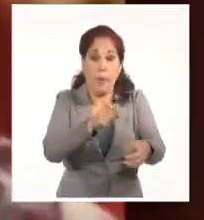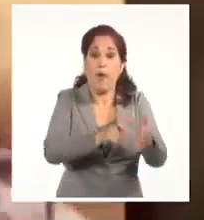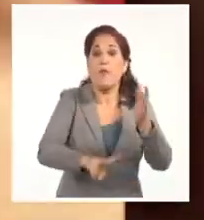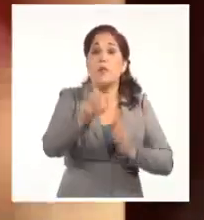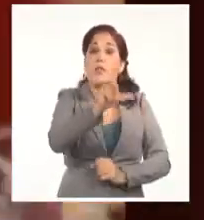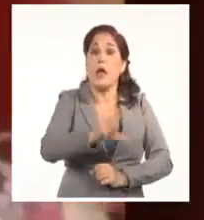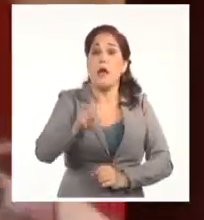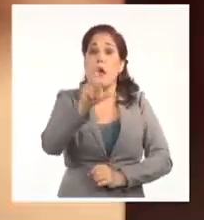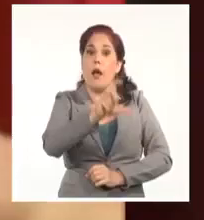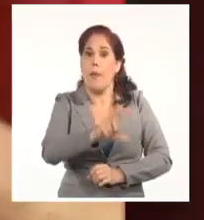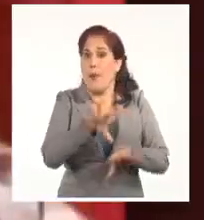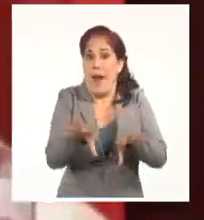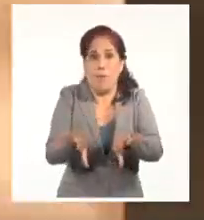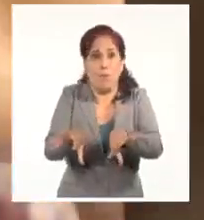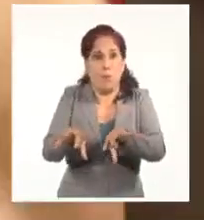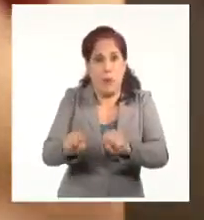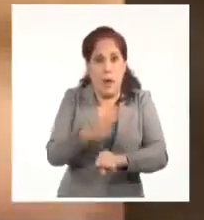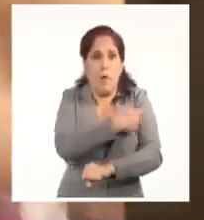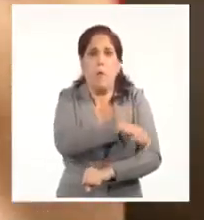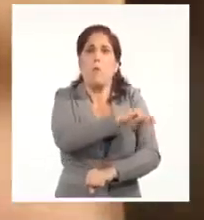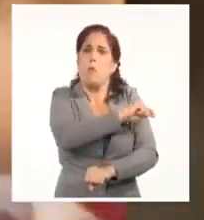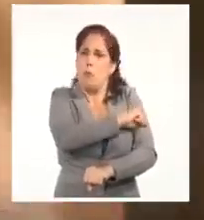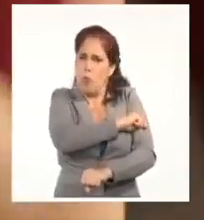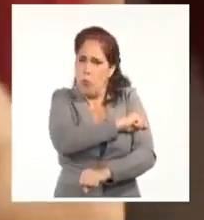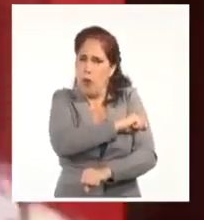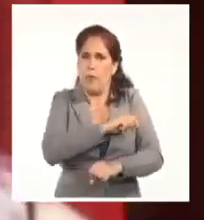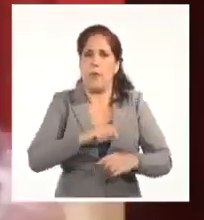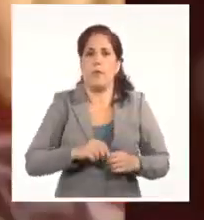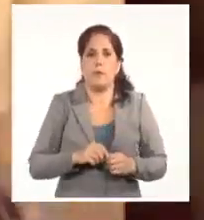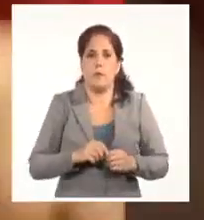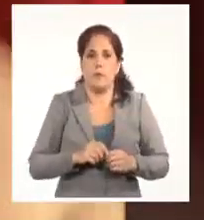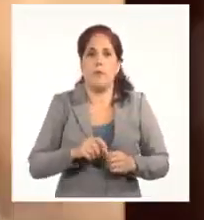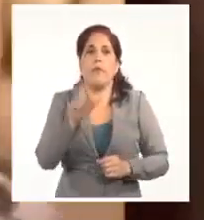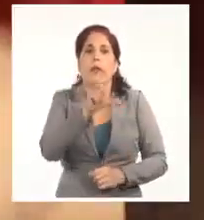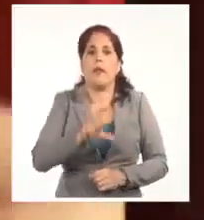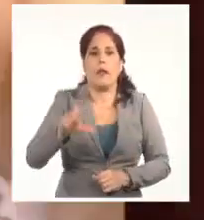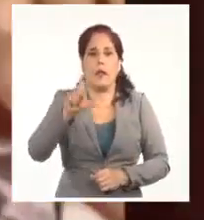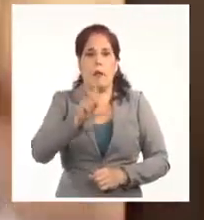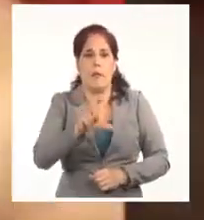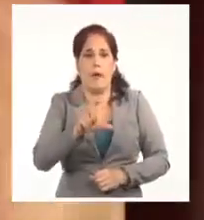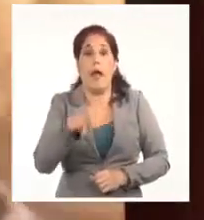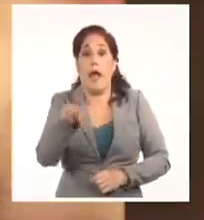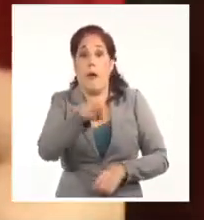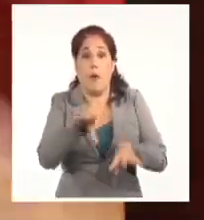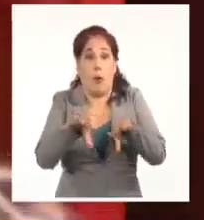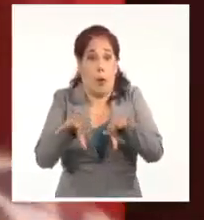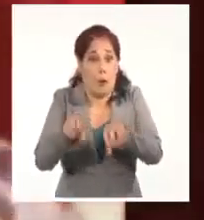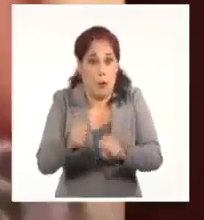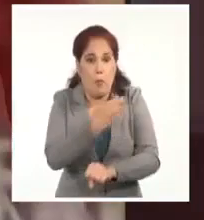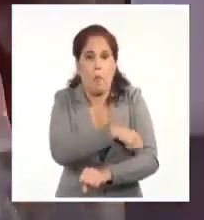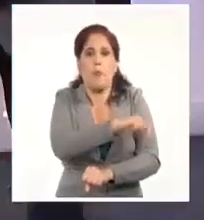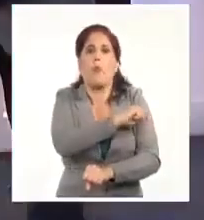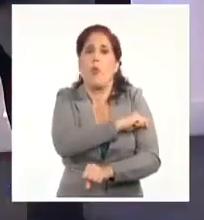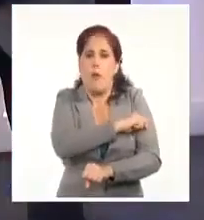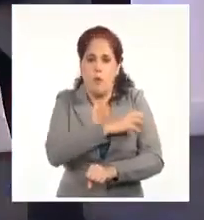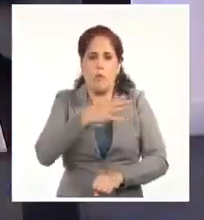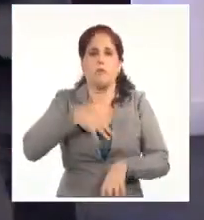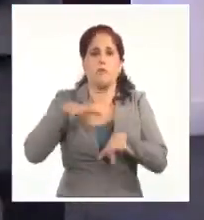fue tomado por el pueblo cubano.